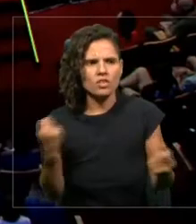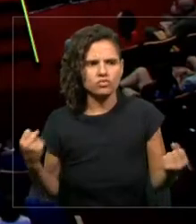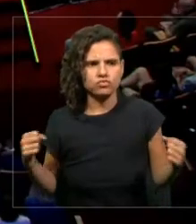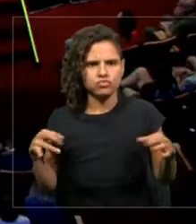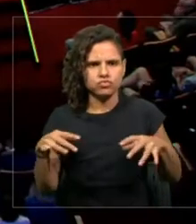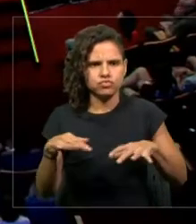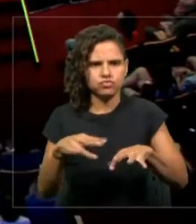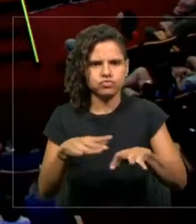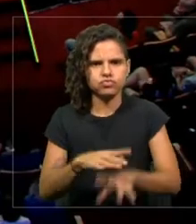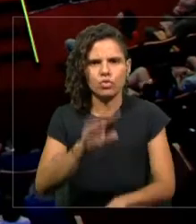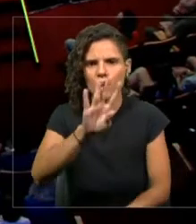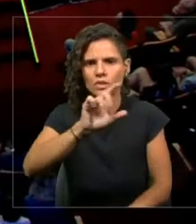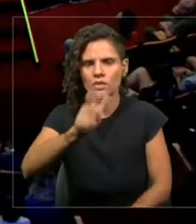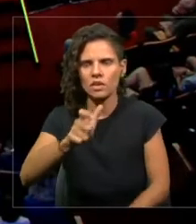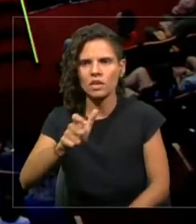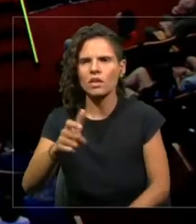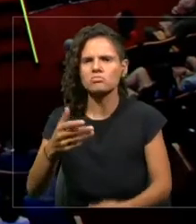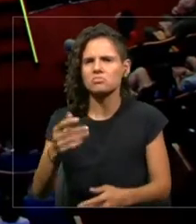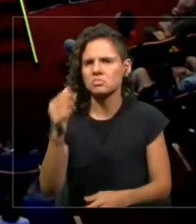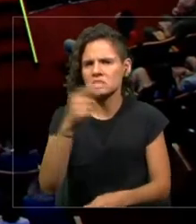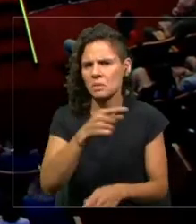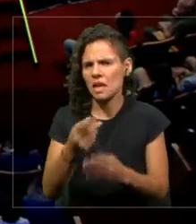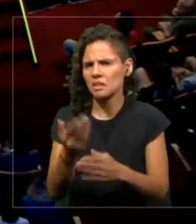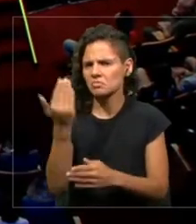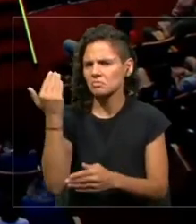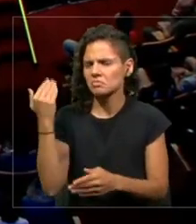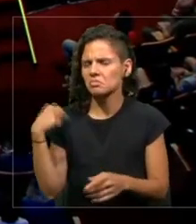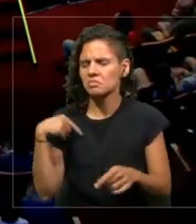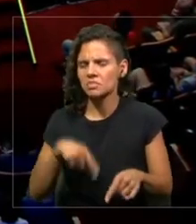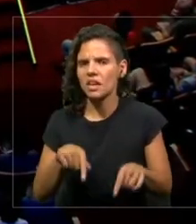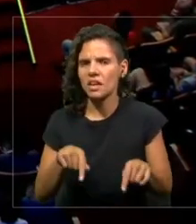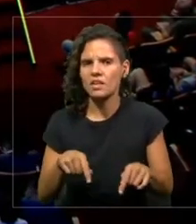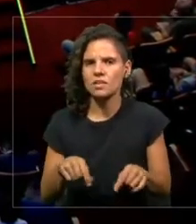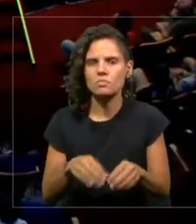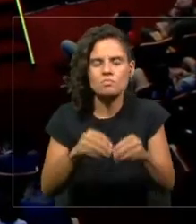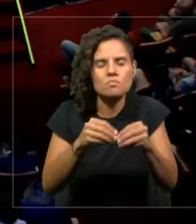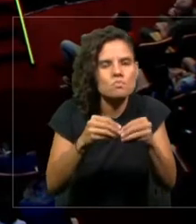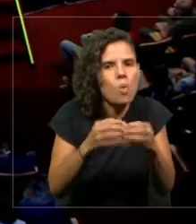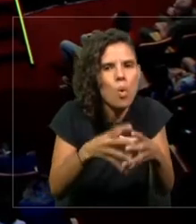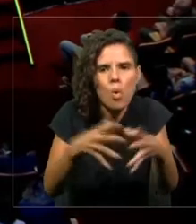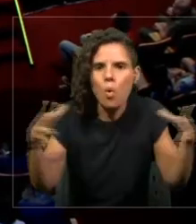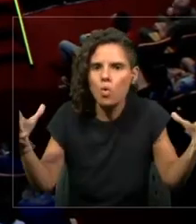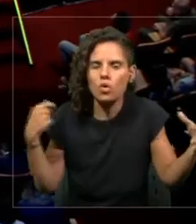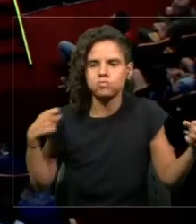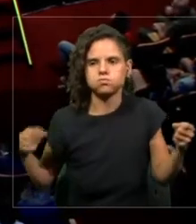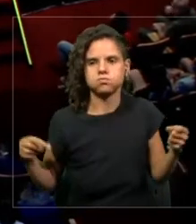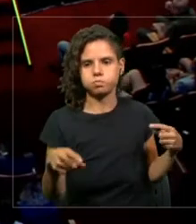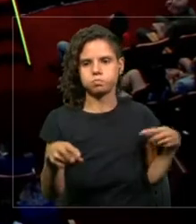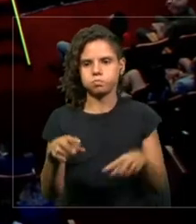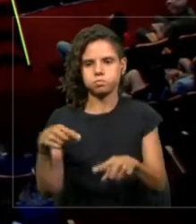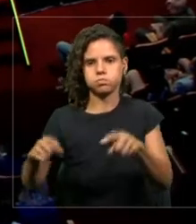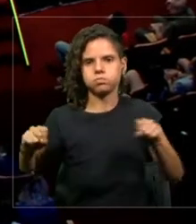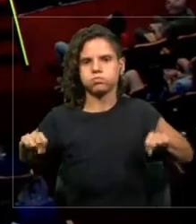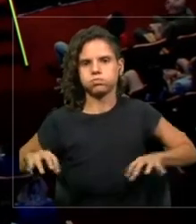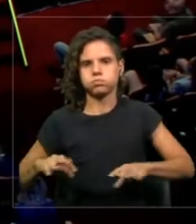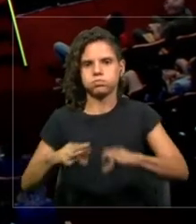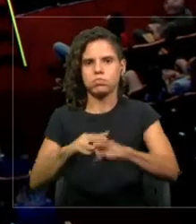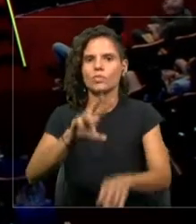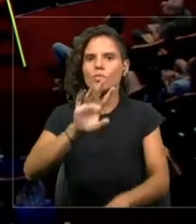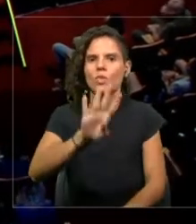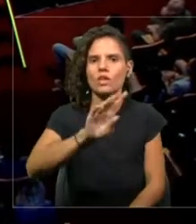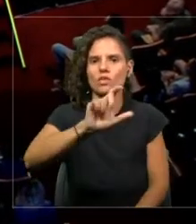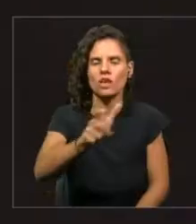hace un par de semanas. Este era el número en el cual el planeta estaba ya transaccionando a esta velocidad y a esta baja latencia.